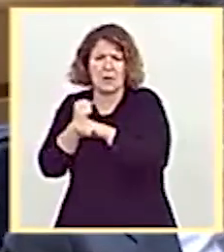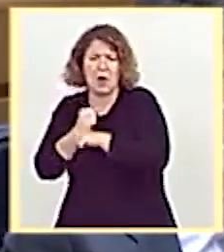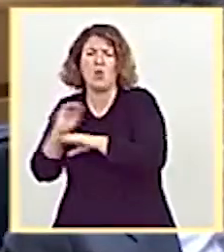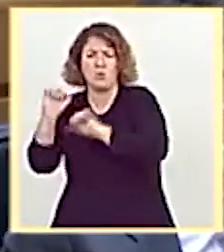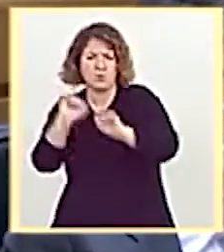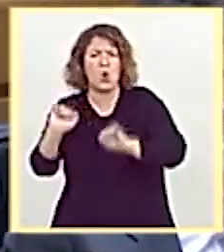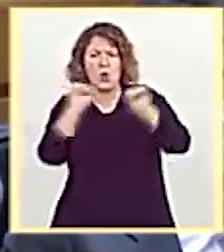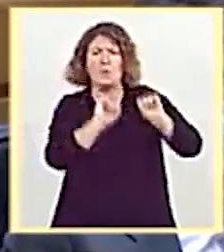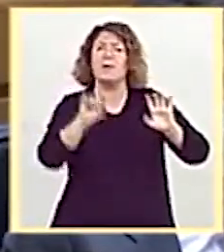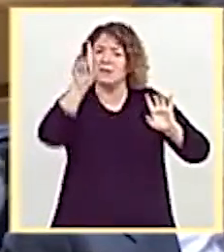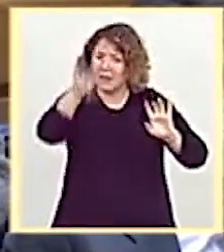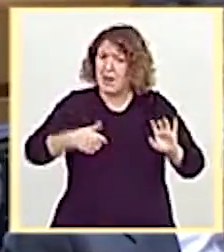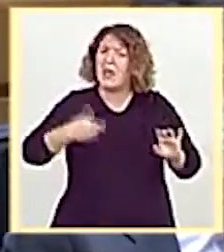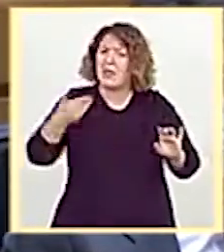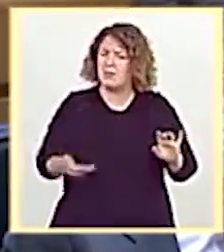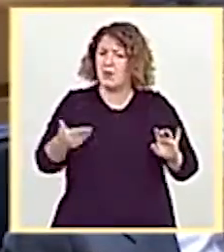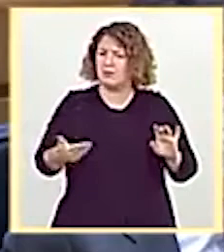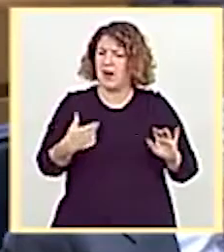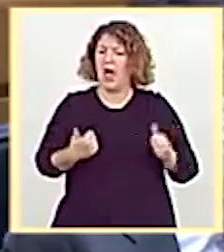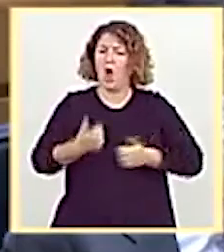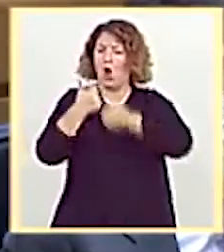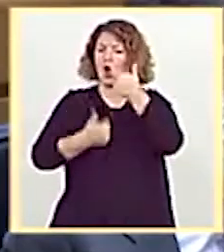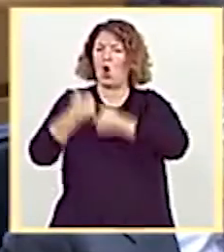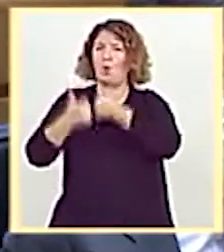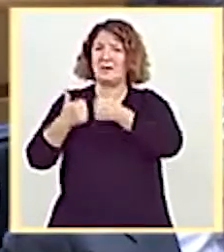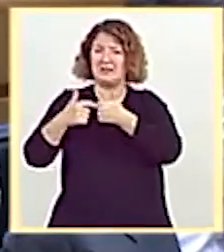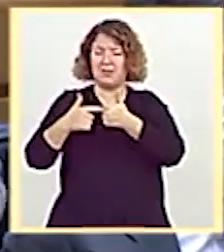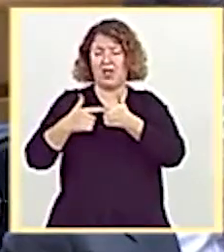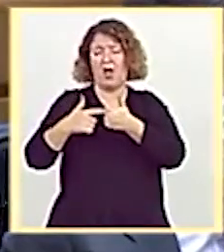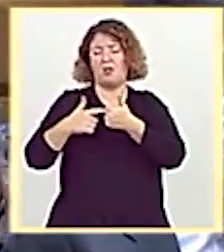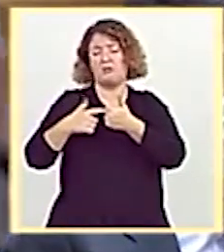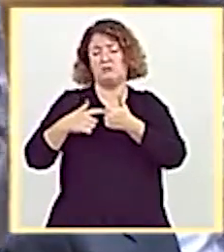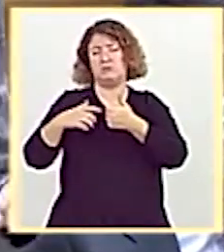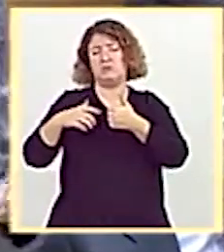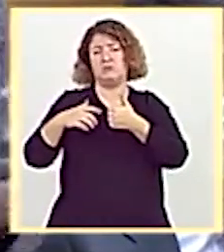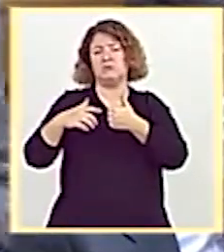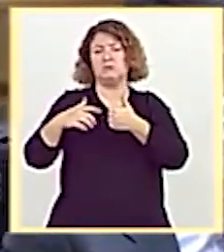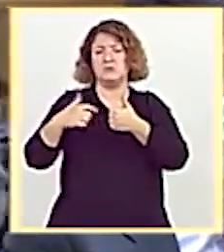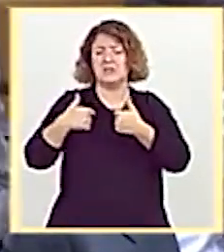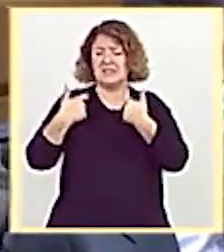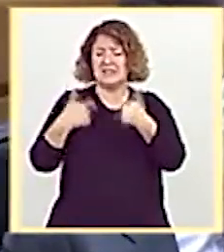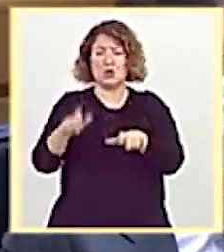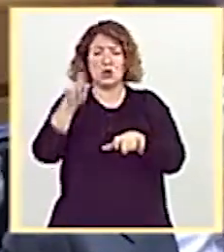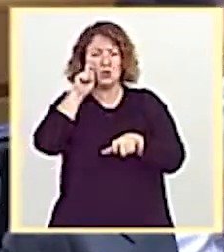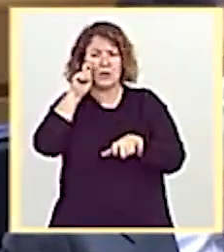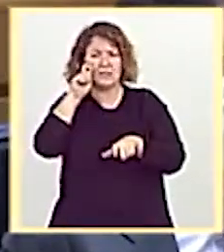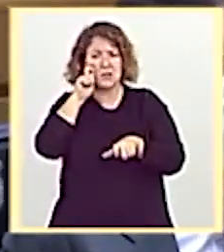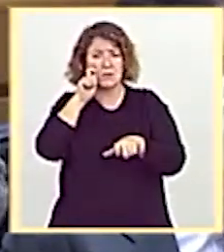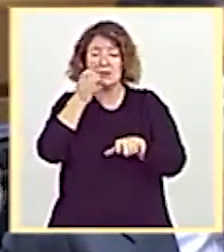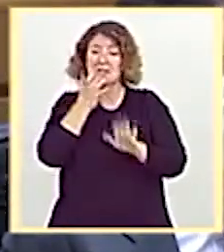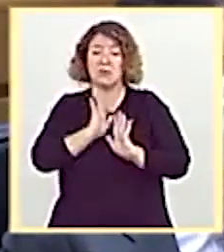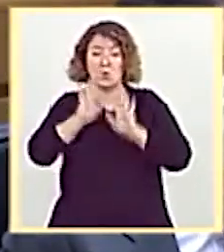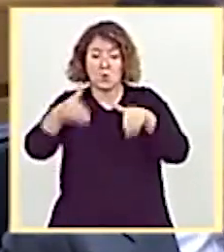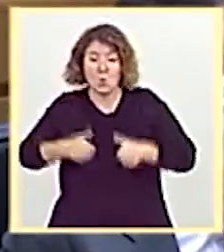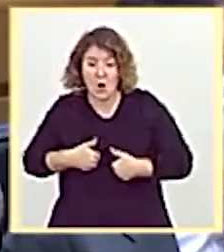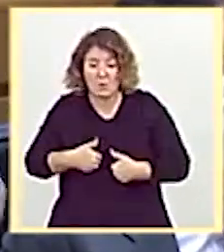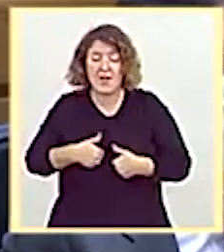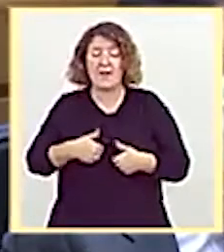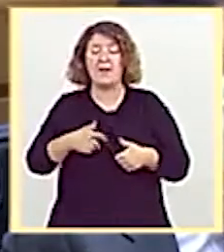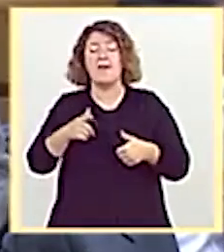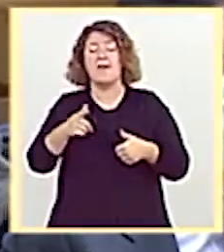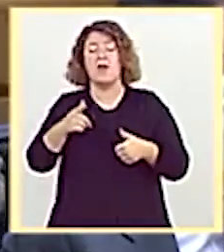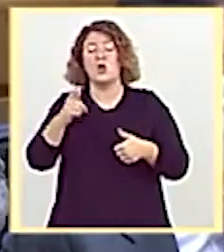lo importante, en reforzar la competitividad y la sostenibilidad del sector para estar mejor preparados cuando recuperemos la actividad